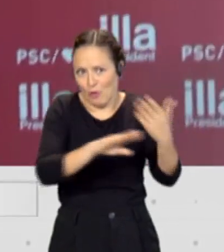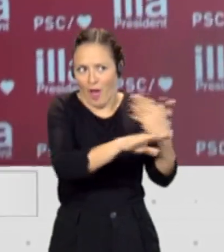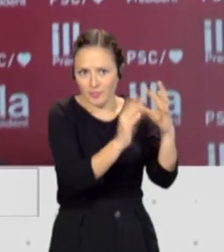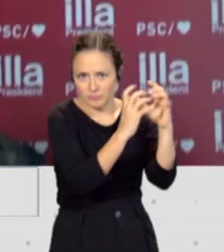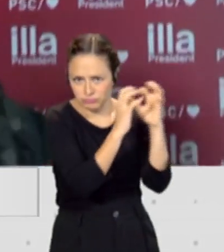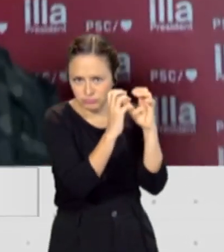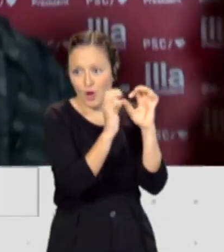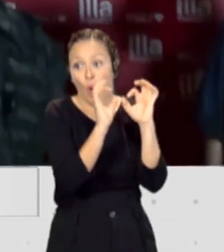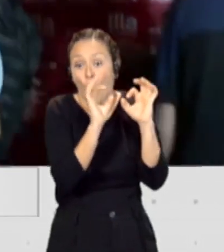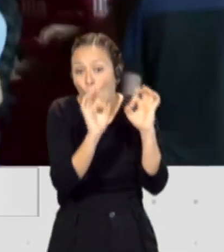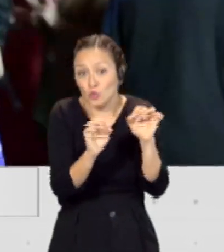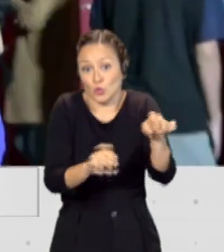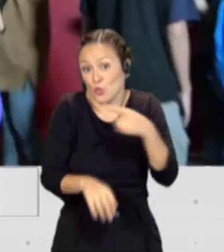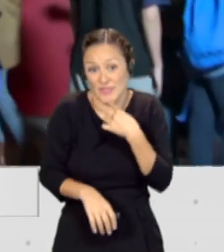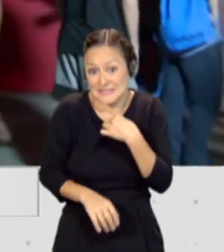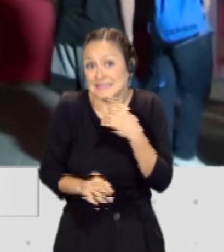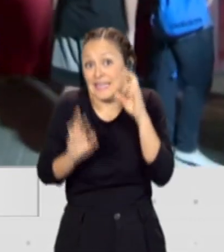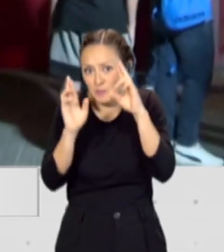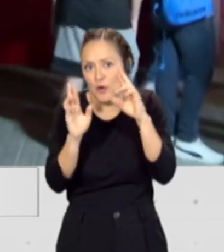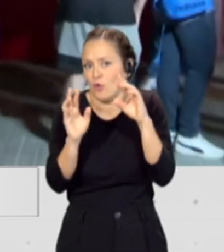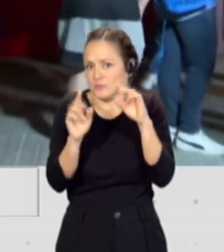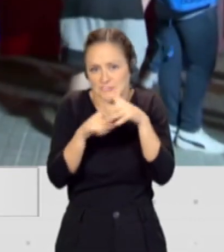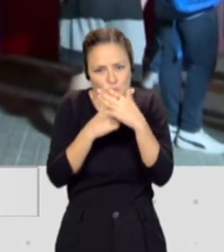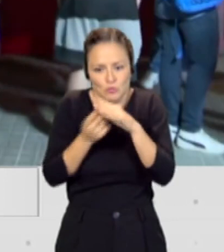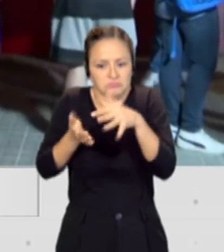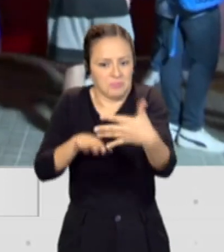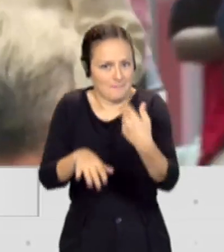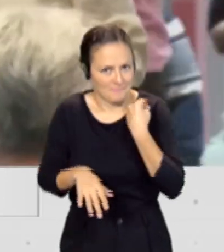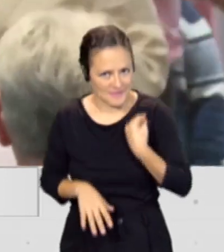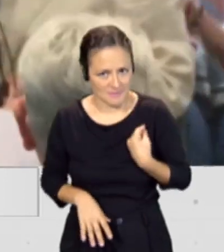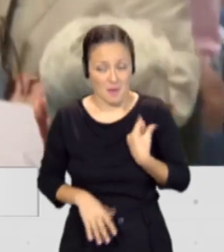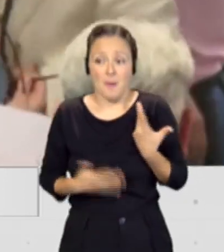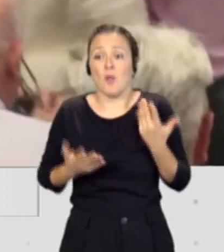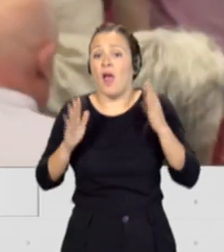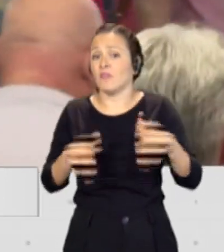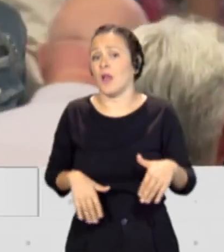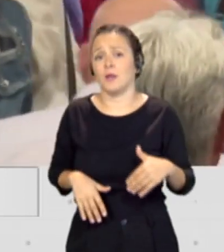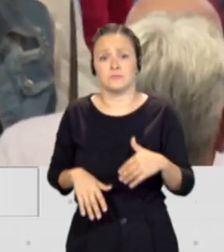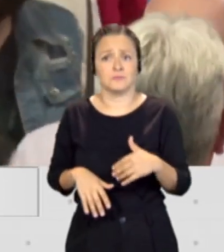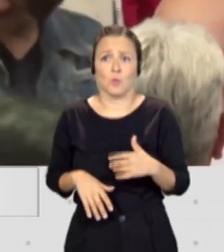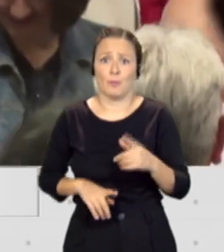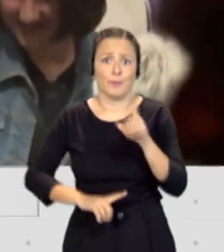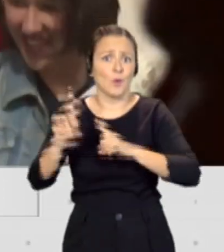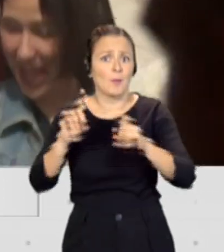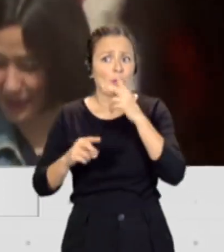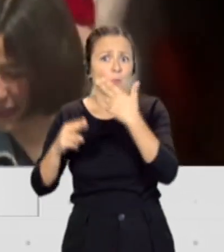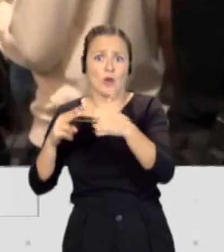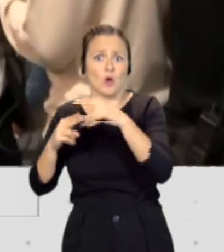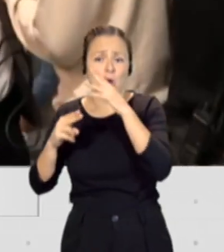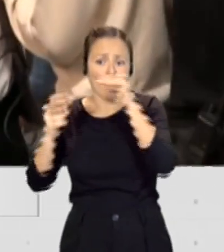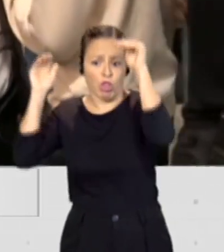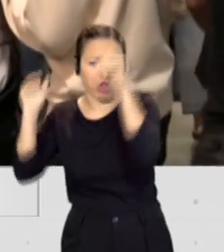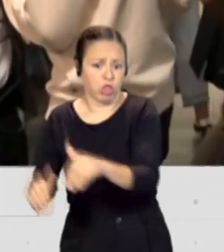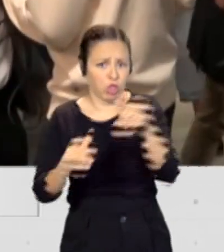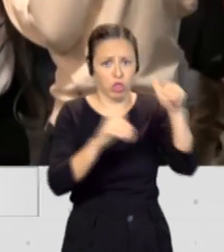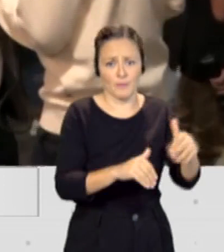tal y como lo comentas, ¿no, Antonio? Pero, claro, al final es un suicidio político tanto por un lado como por otro. Tanto si se abstiene